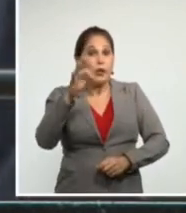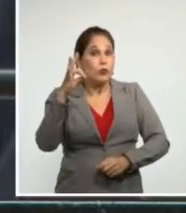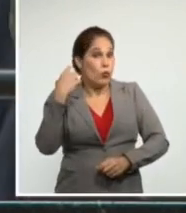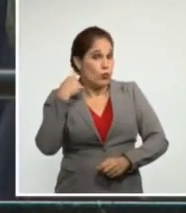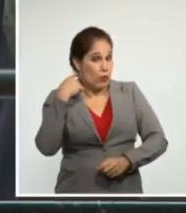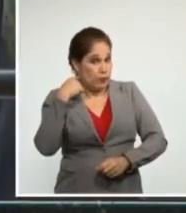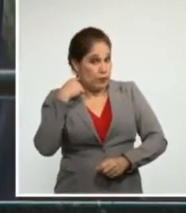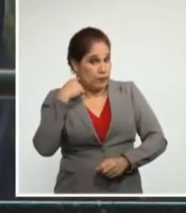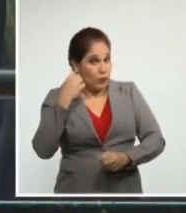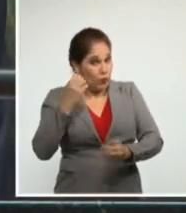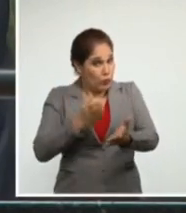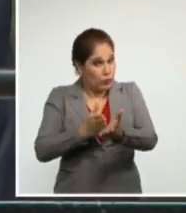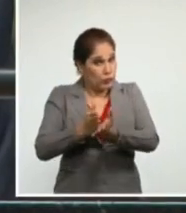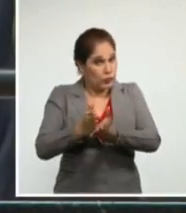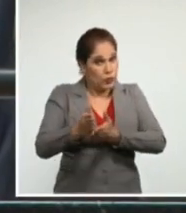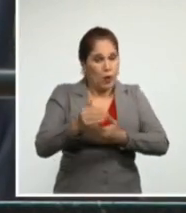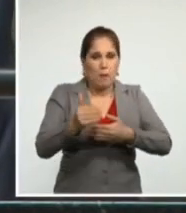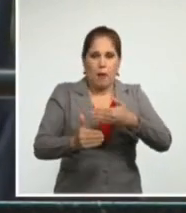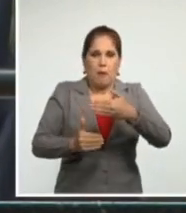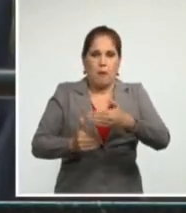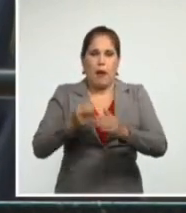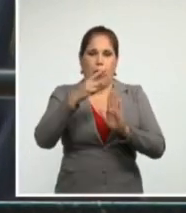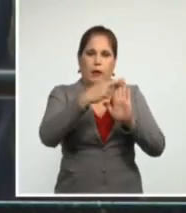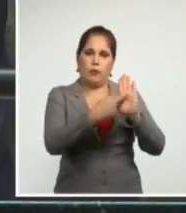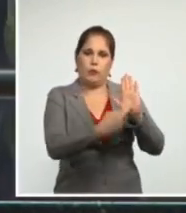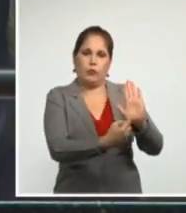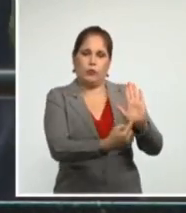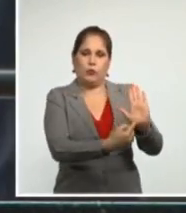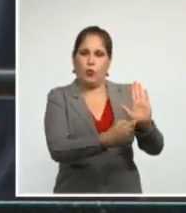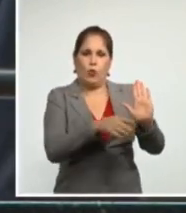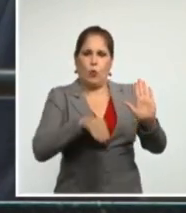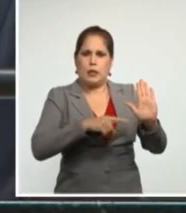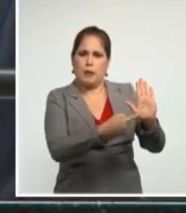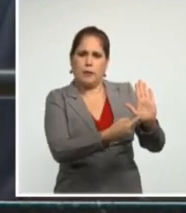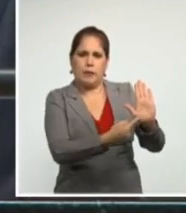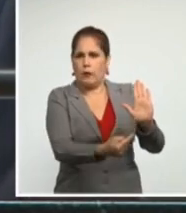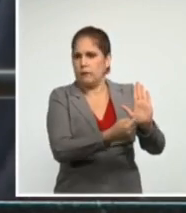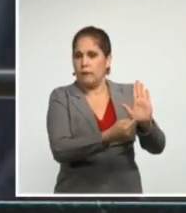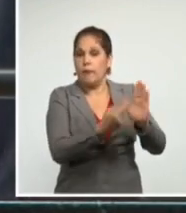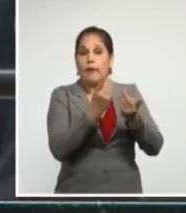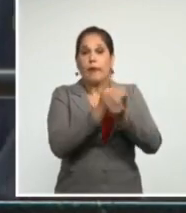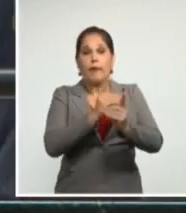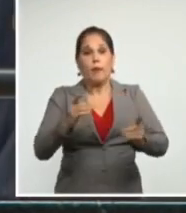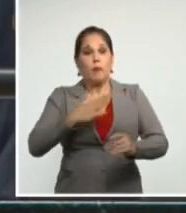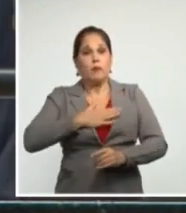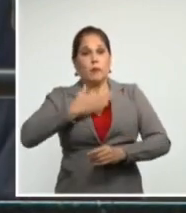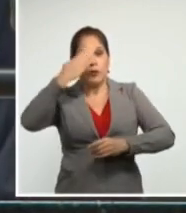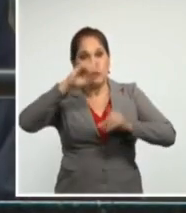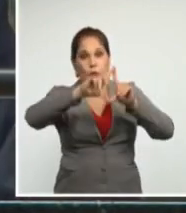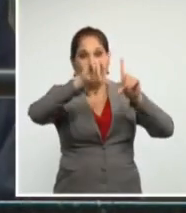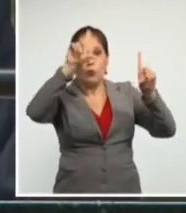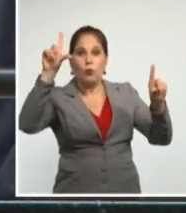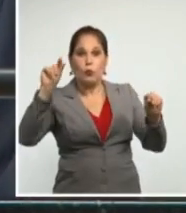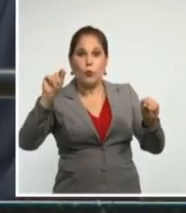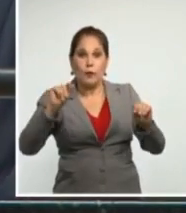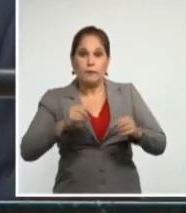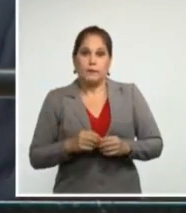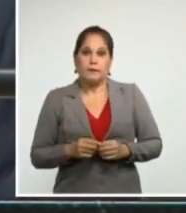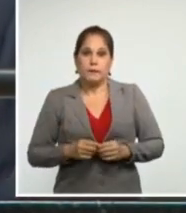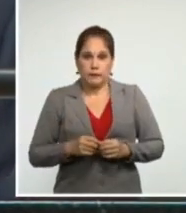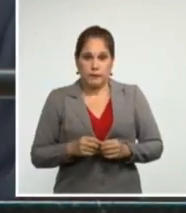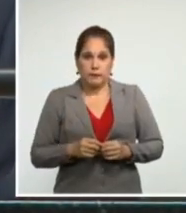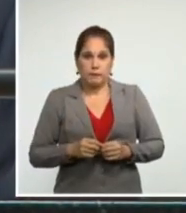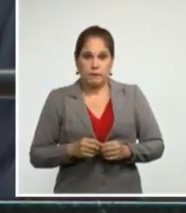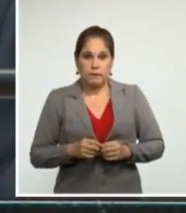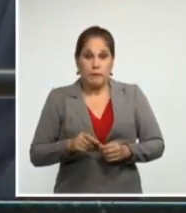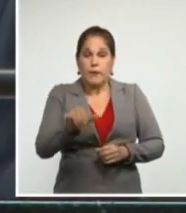las sucesivas resoluciones de esta democrática y representativa Asamblea